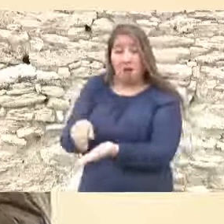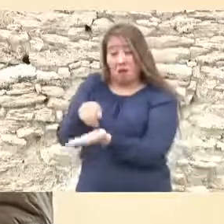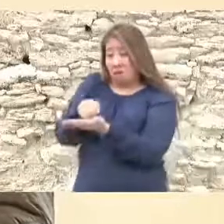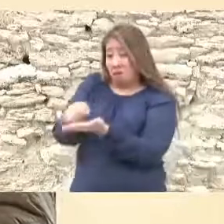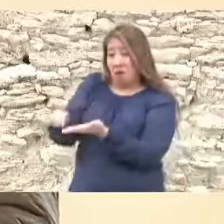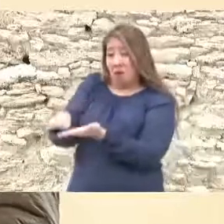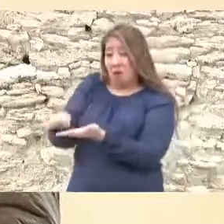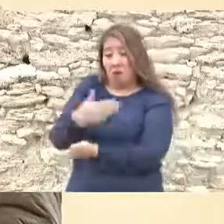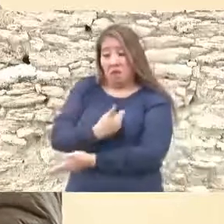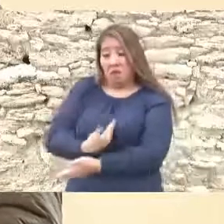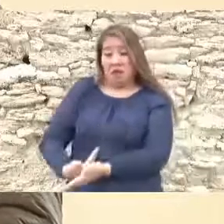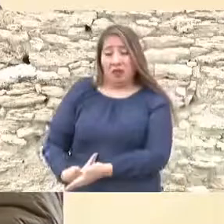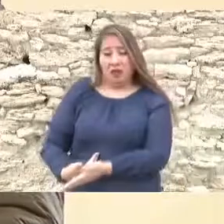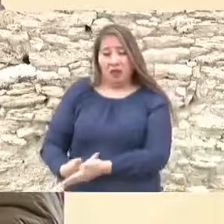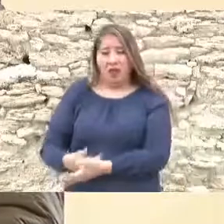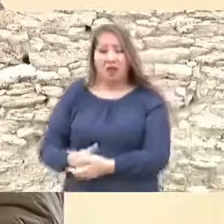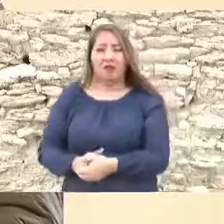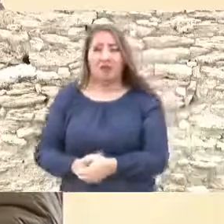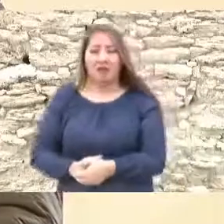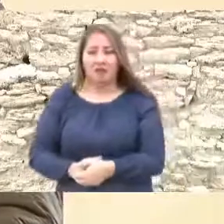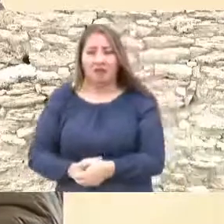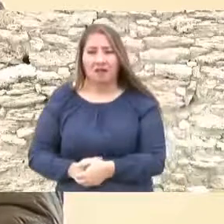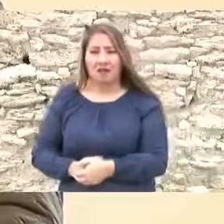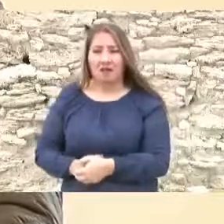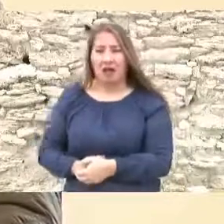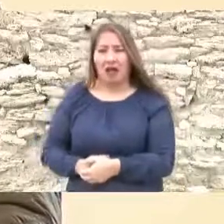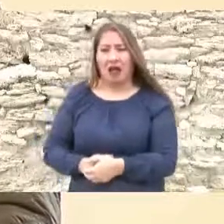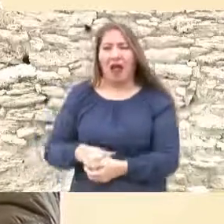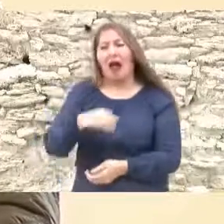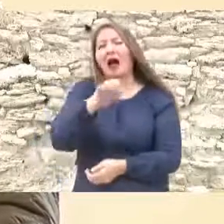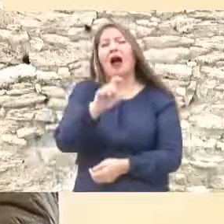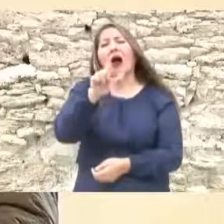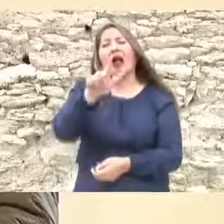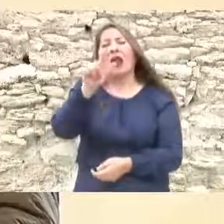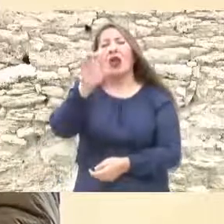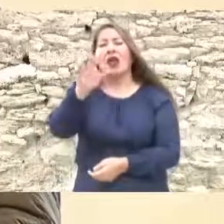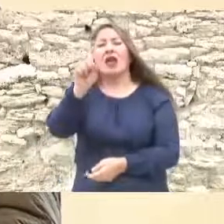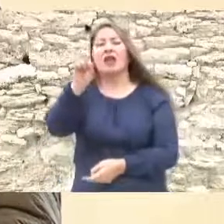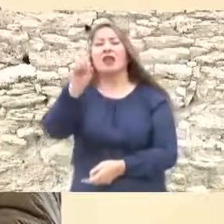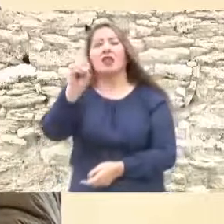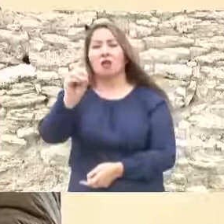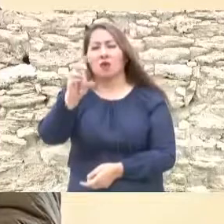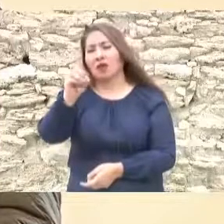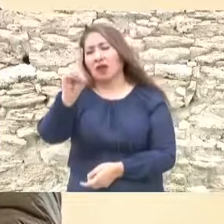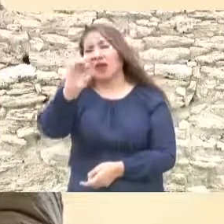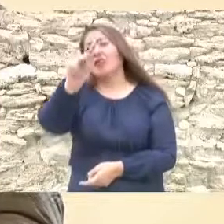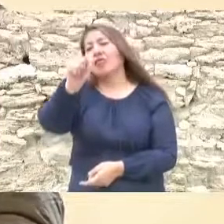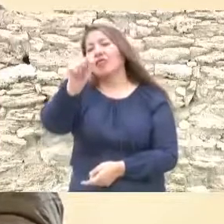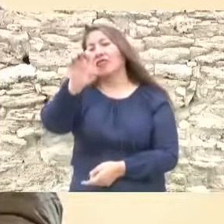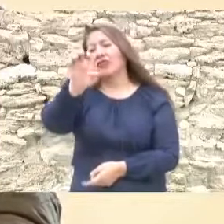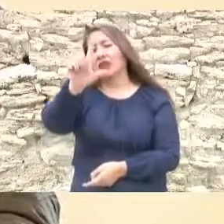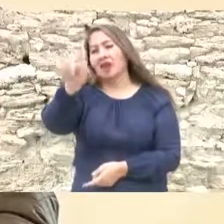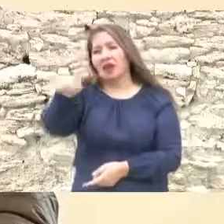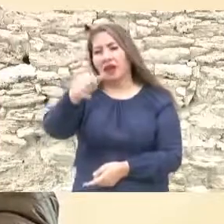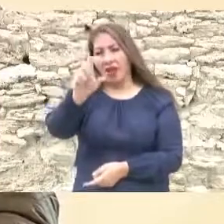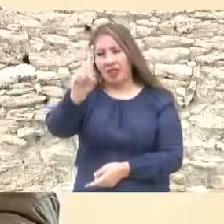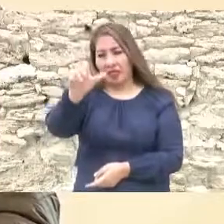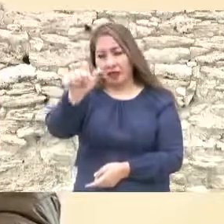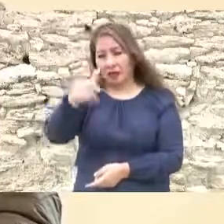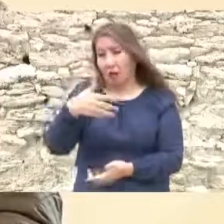legal legítimamente constituido Sebastián Lerdo de Tejada se van todos